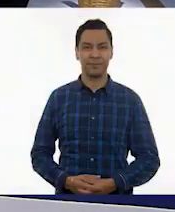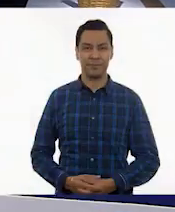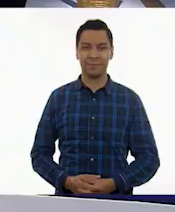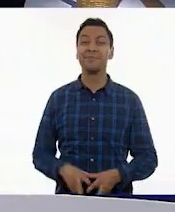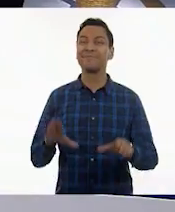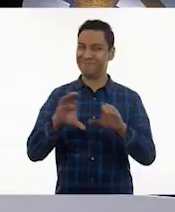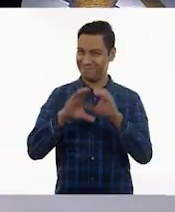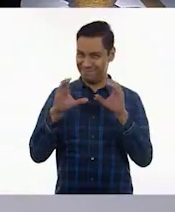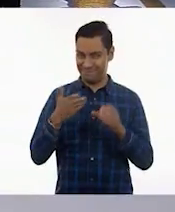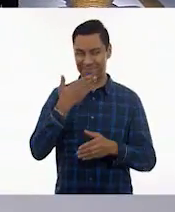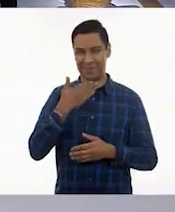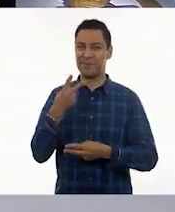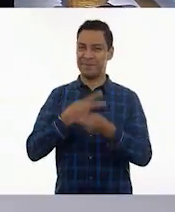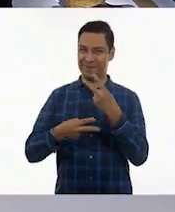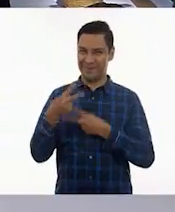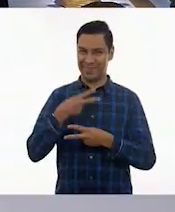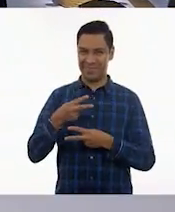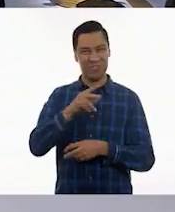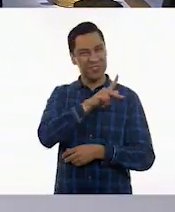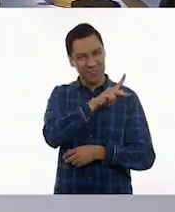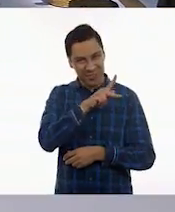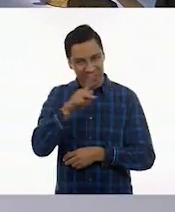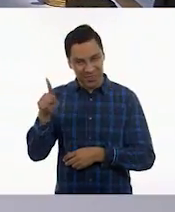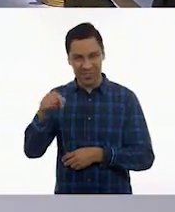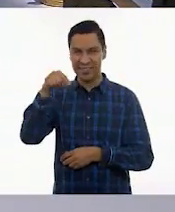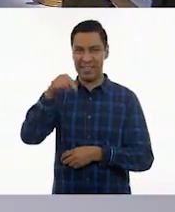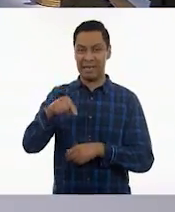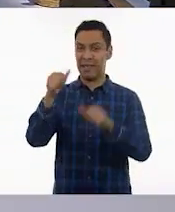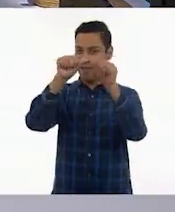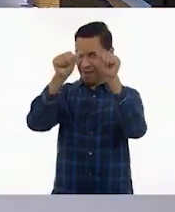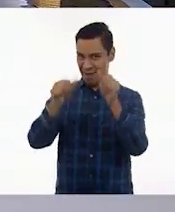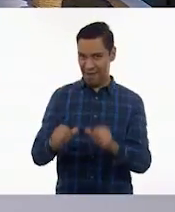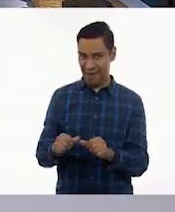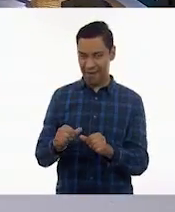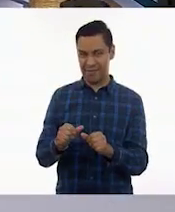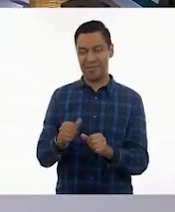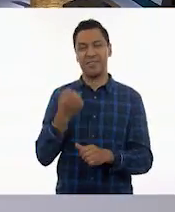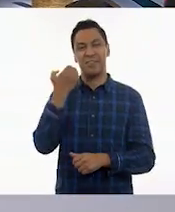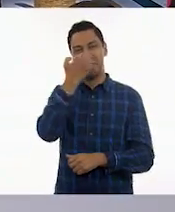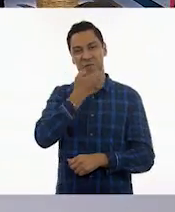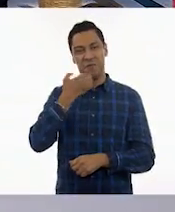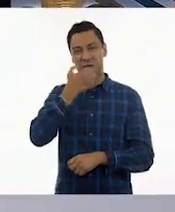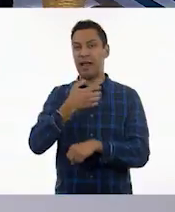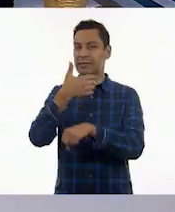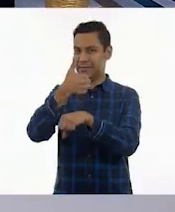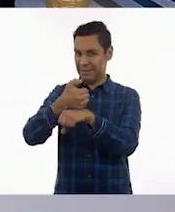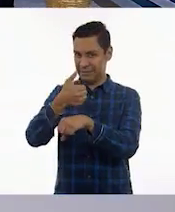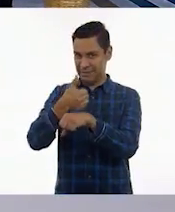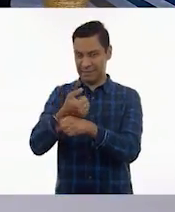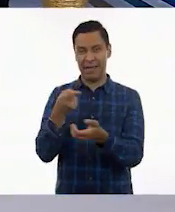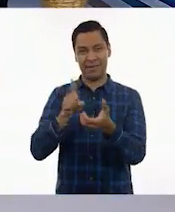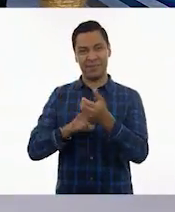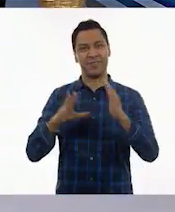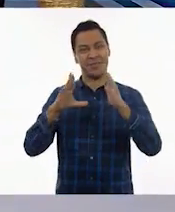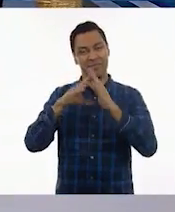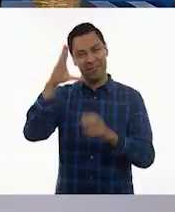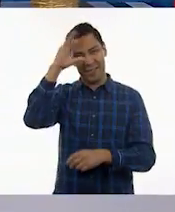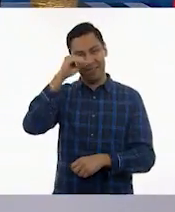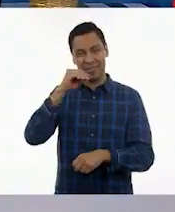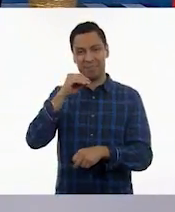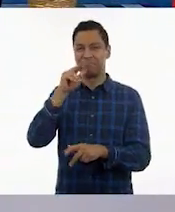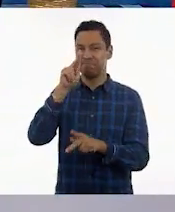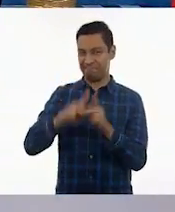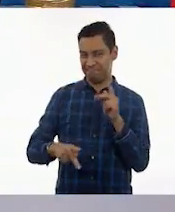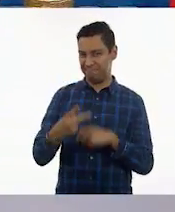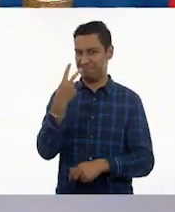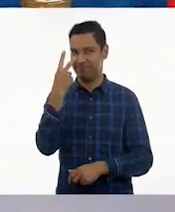¿Cómo están? Bienvenidas y bienvenidos a su sesión de artes para sexto grado en Aprenden Casa 2. Y para eso ya me acompaña nada más